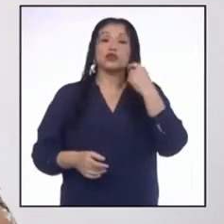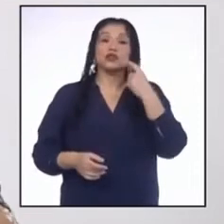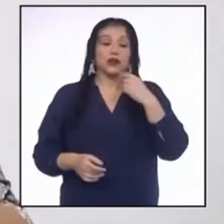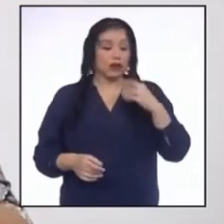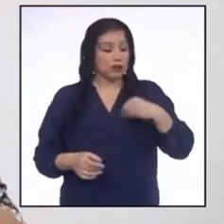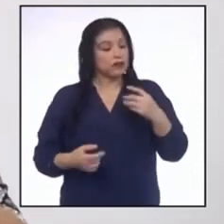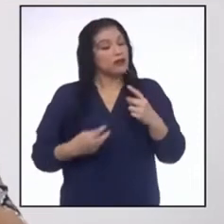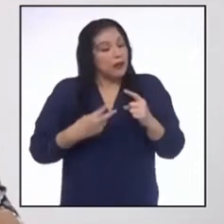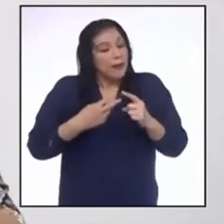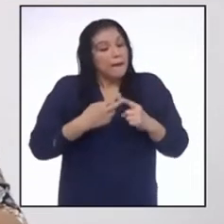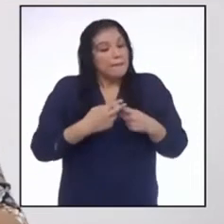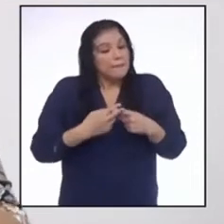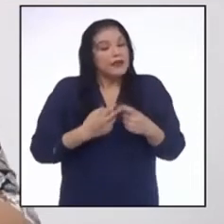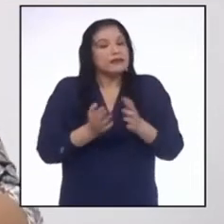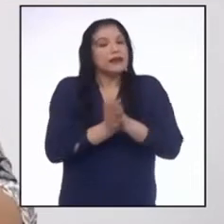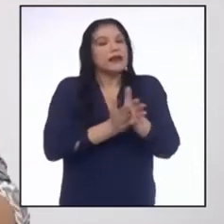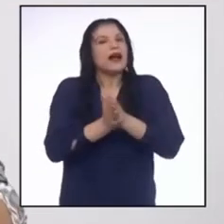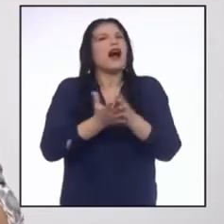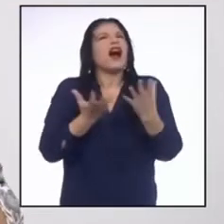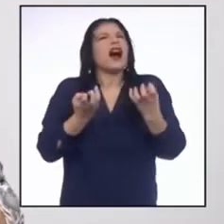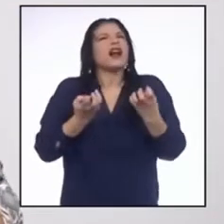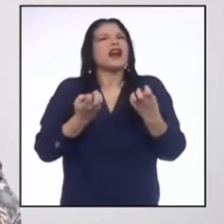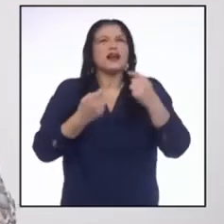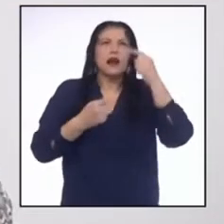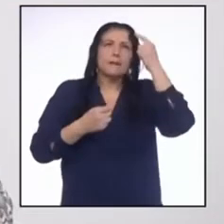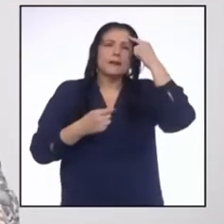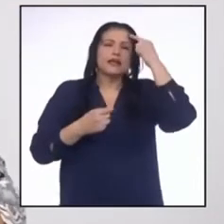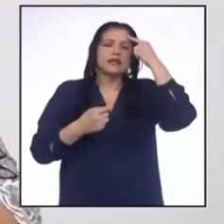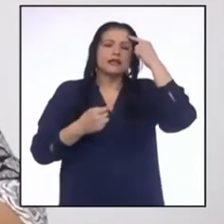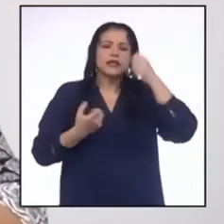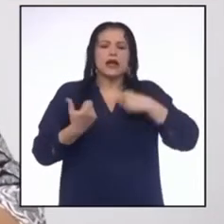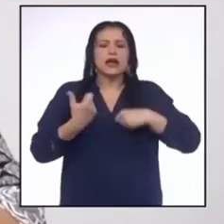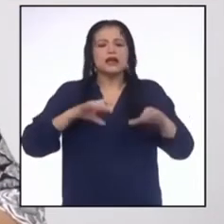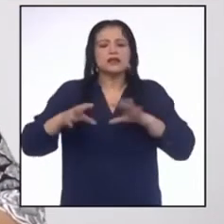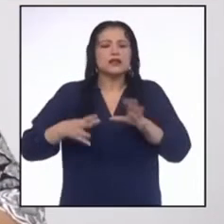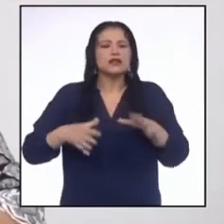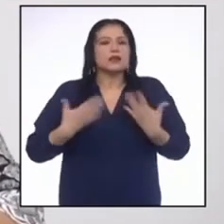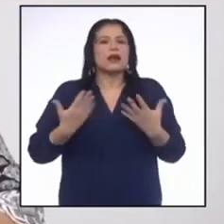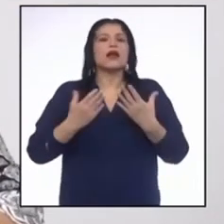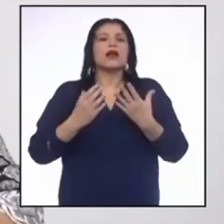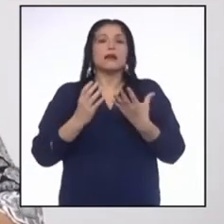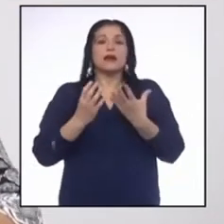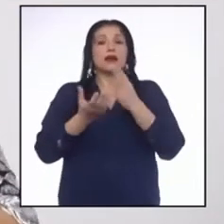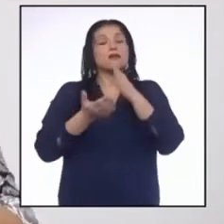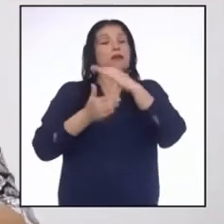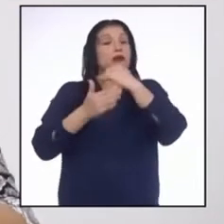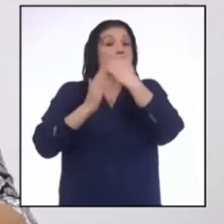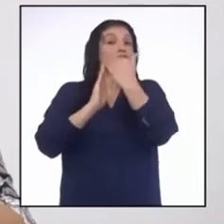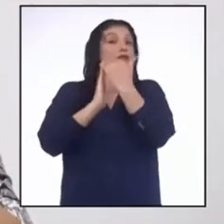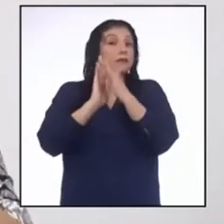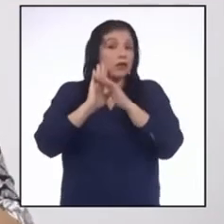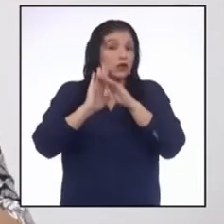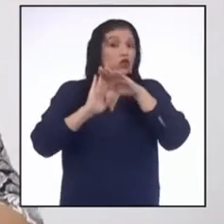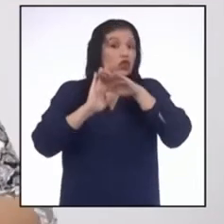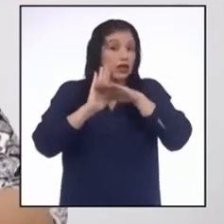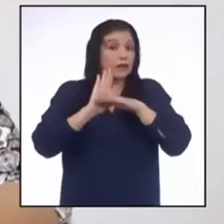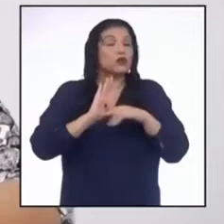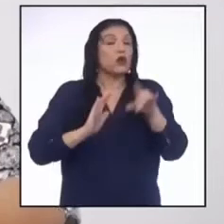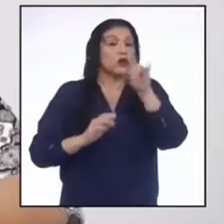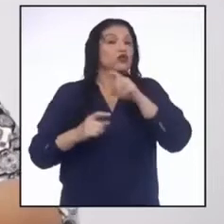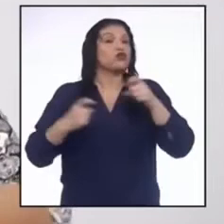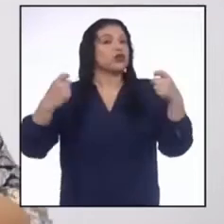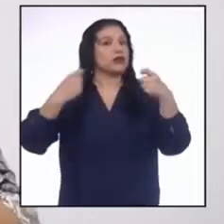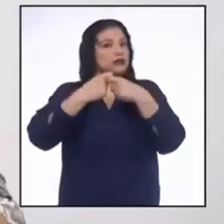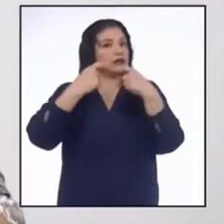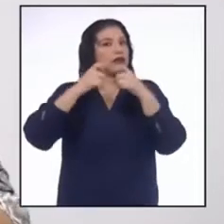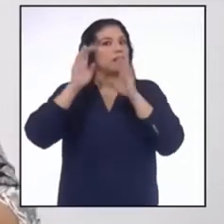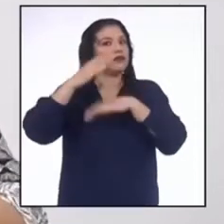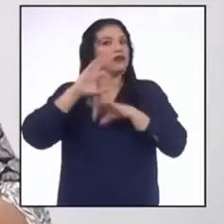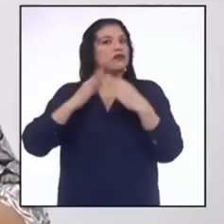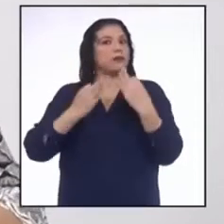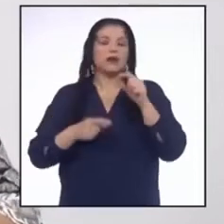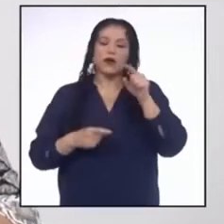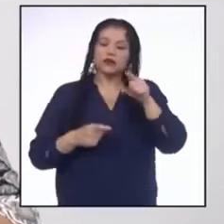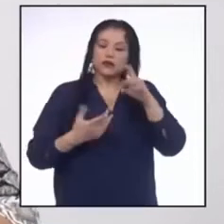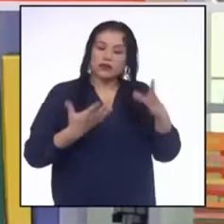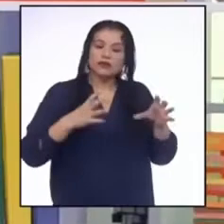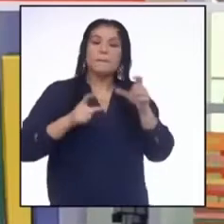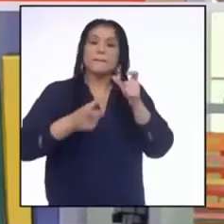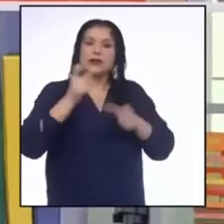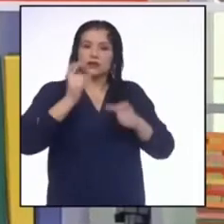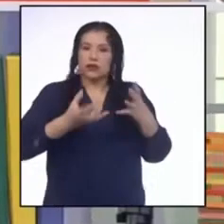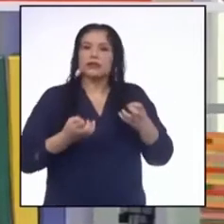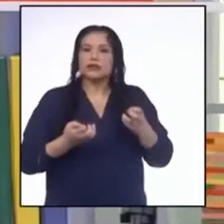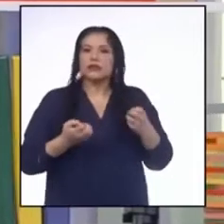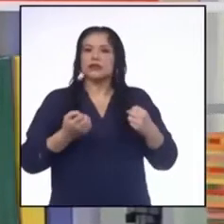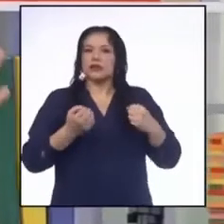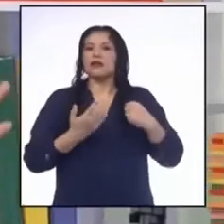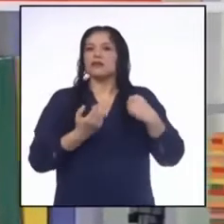comiencen a tomar acciones sobre reducir el gasto de sus familias. Ello los convierte en agentes del cambio.